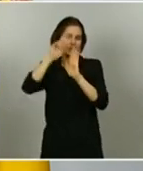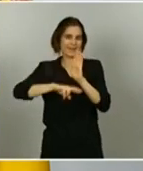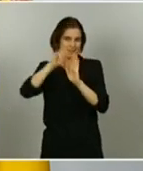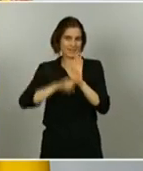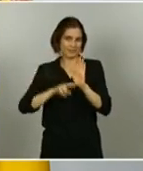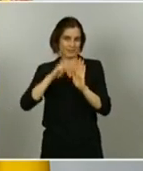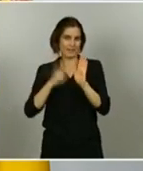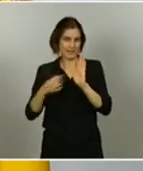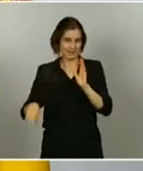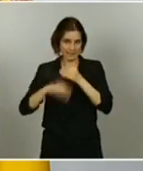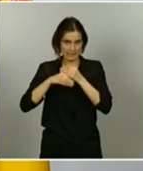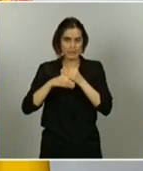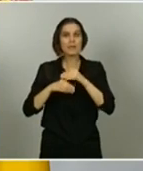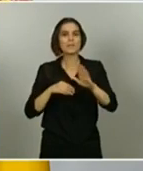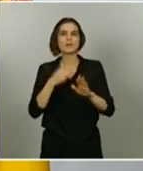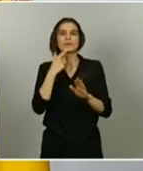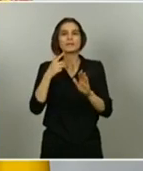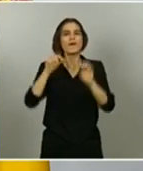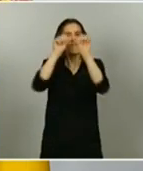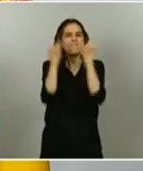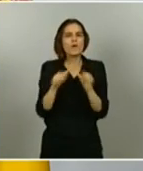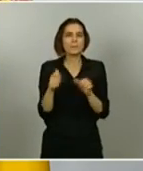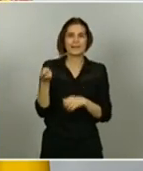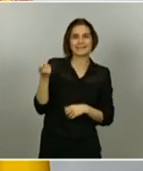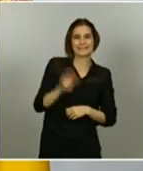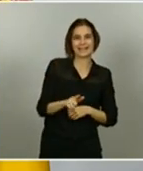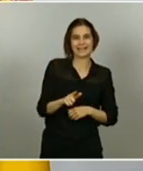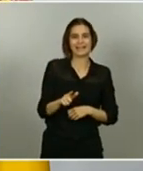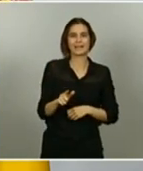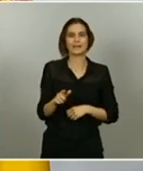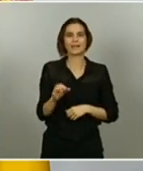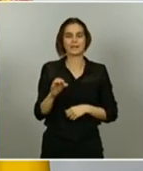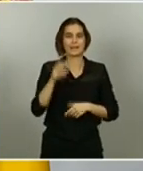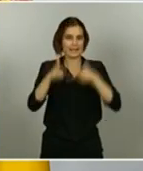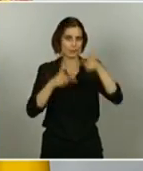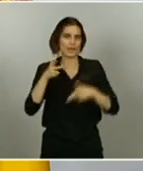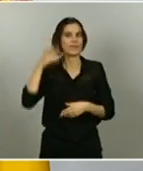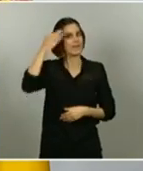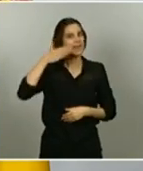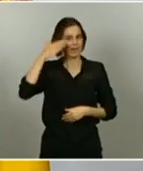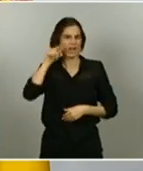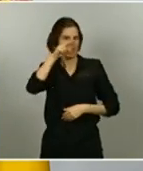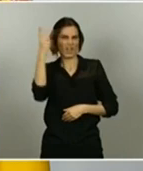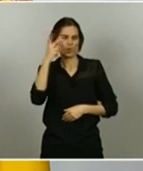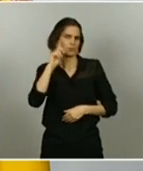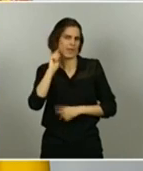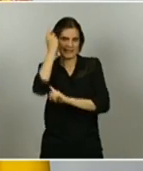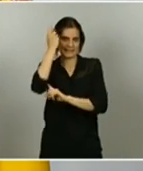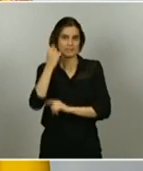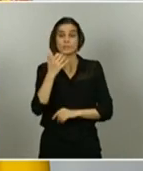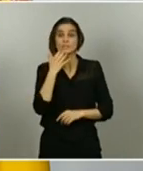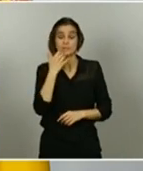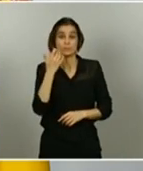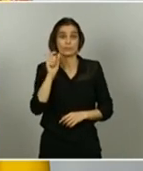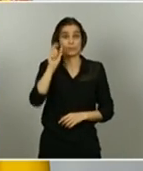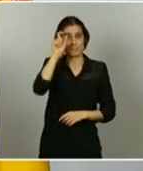un mecanismo parecido al que ya funciona con mucho éxito en Euskadi y en Navarra, por el cual, si una persona que recibe esta prestación